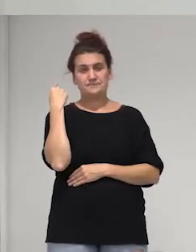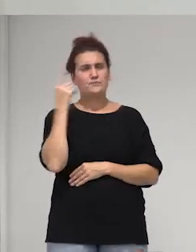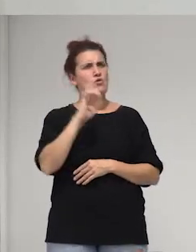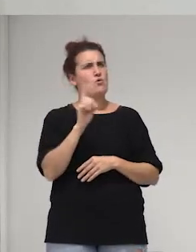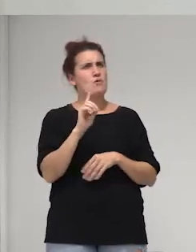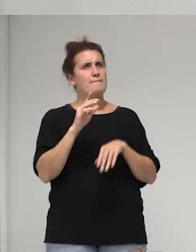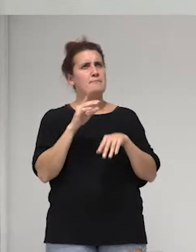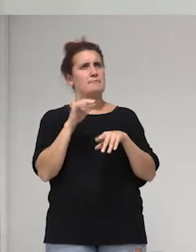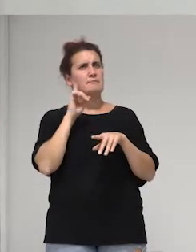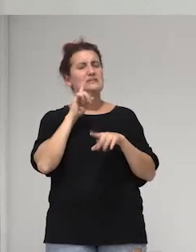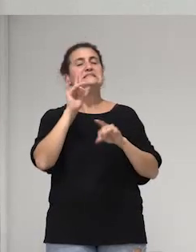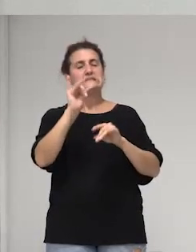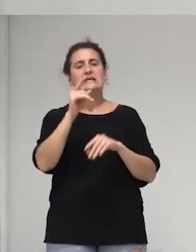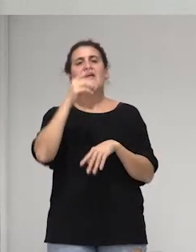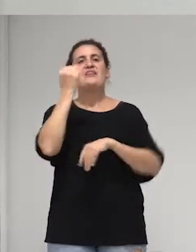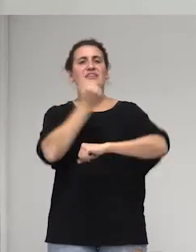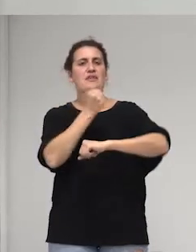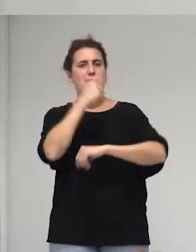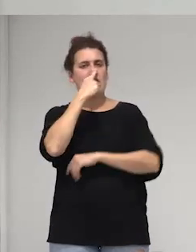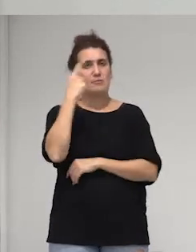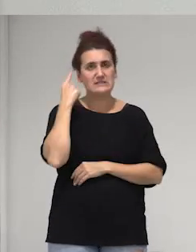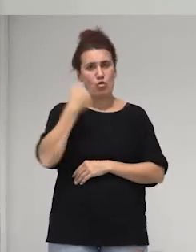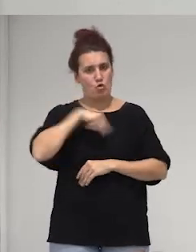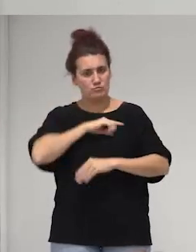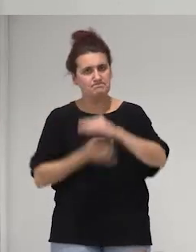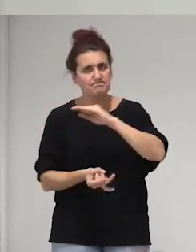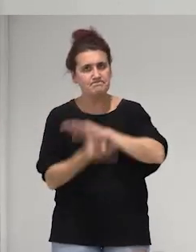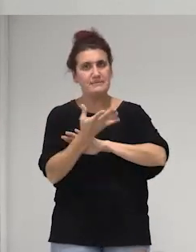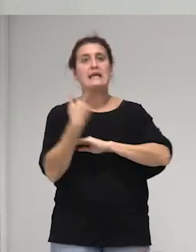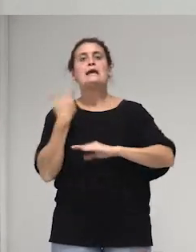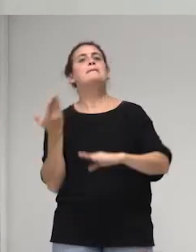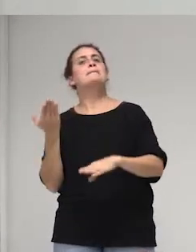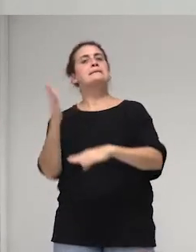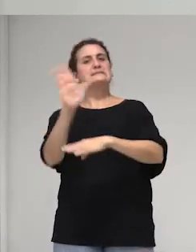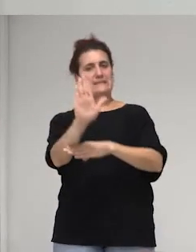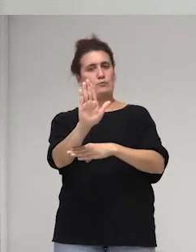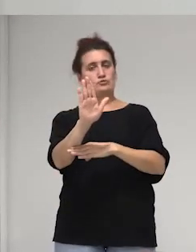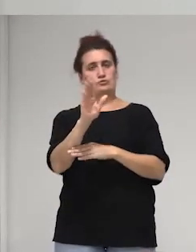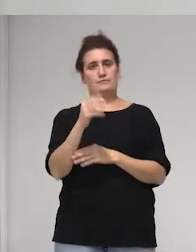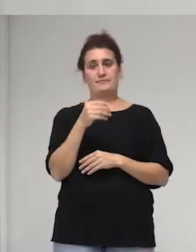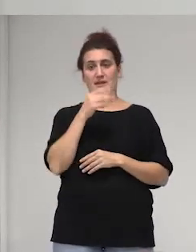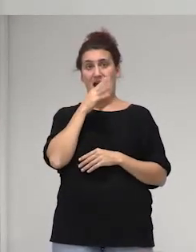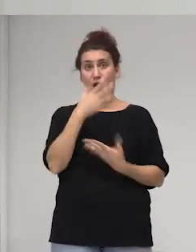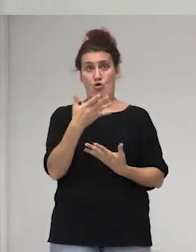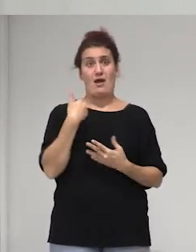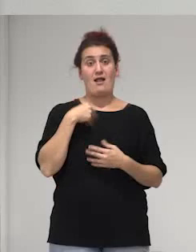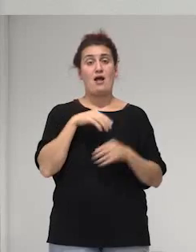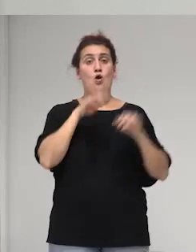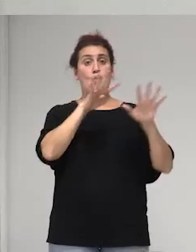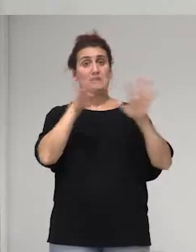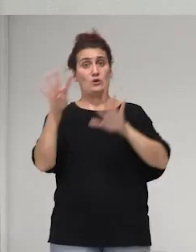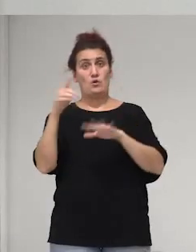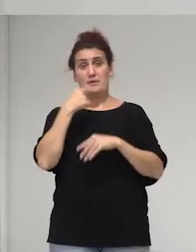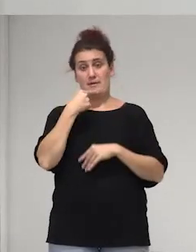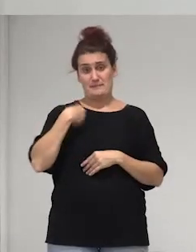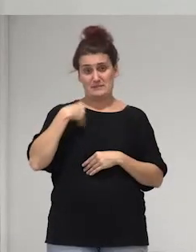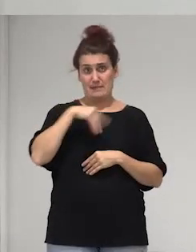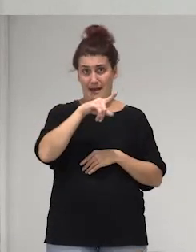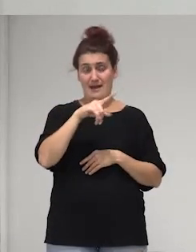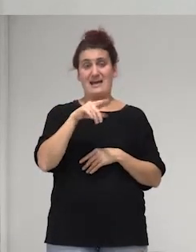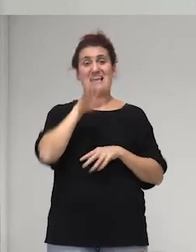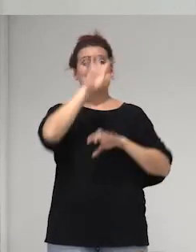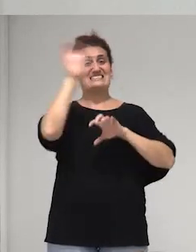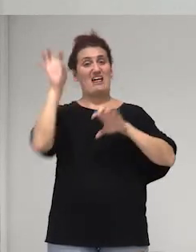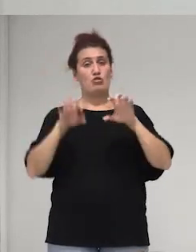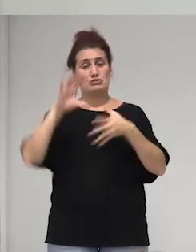en diciembre del año pasado la creamos y la presentamos ahorita en la 49 Asamblea General de Estados Americanos con